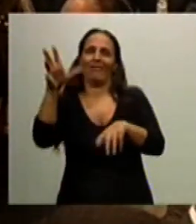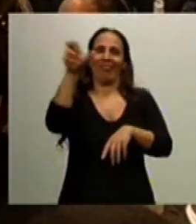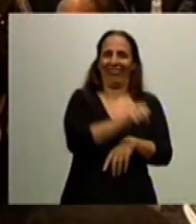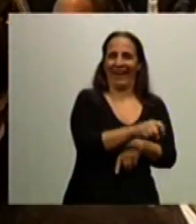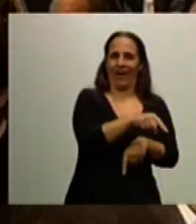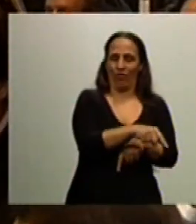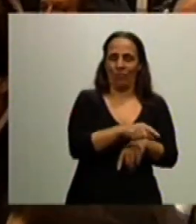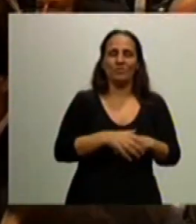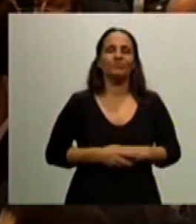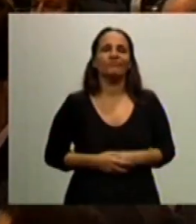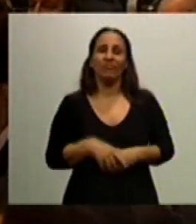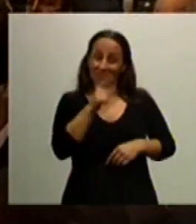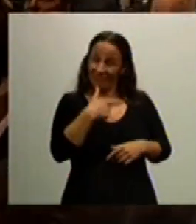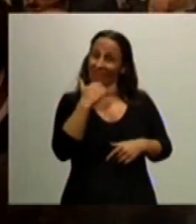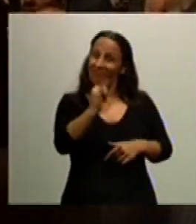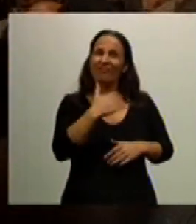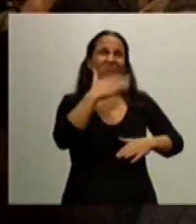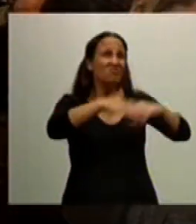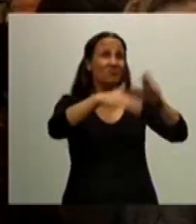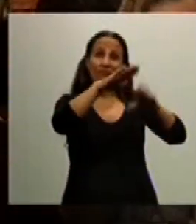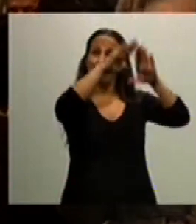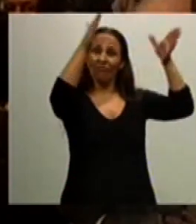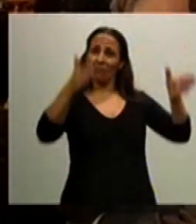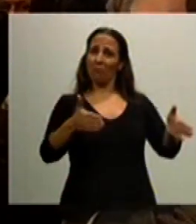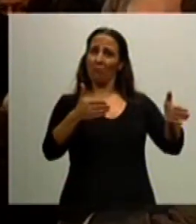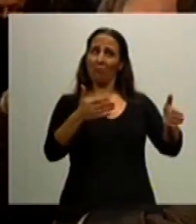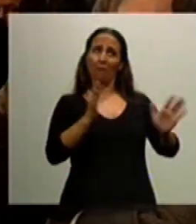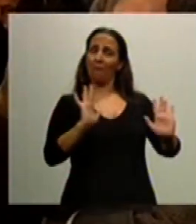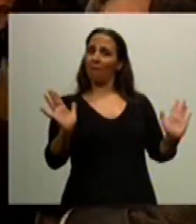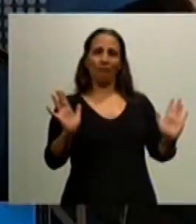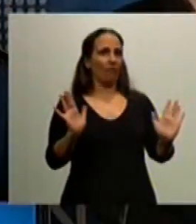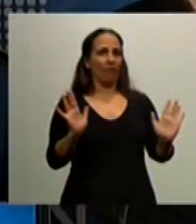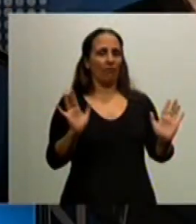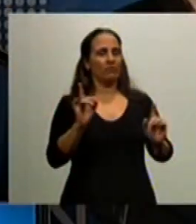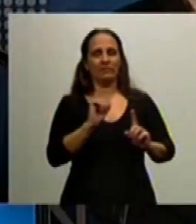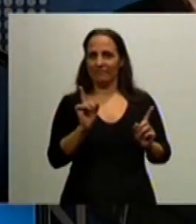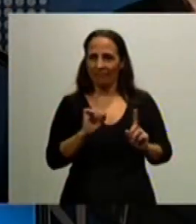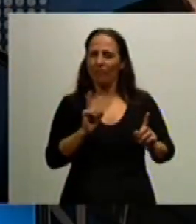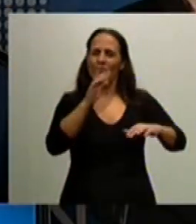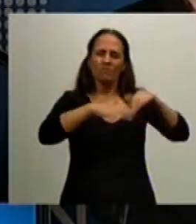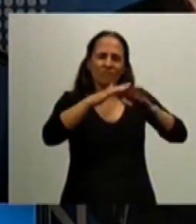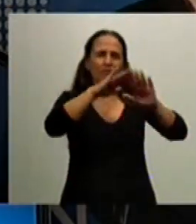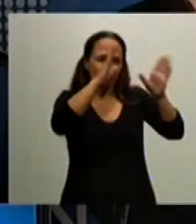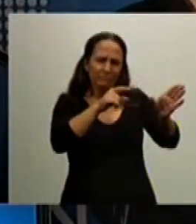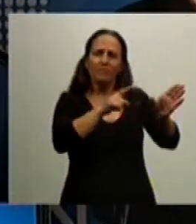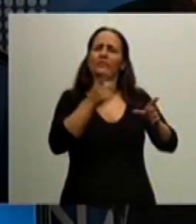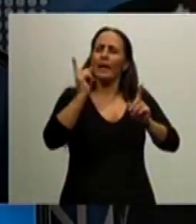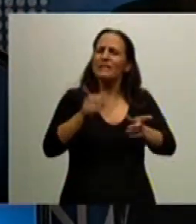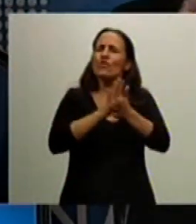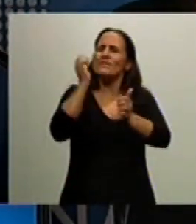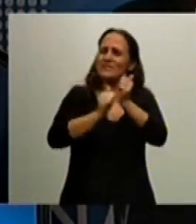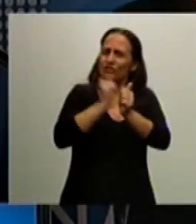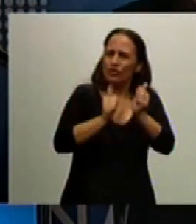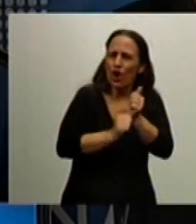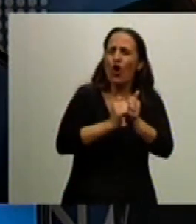construcción edilicia, es una construcción histórica y colectiva y